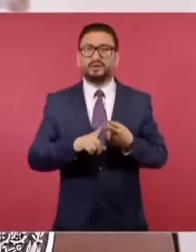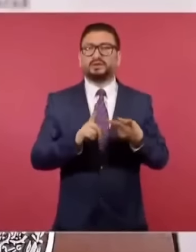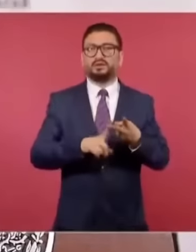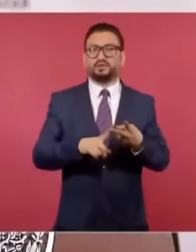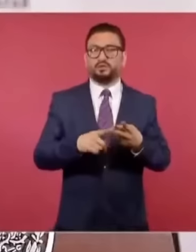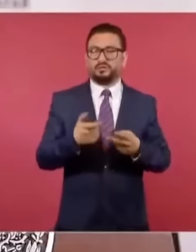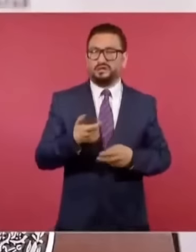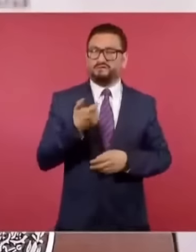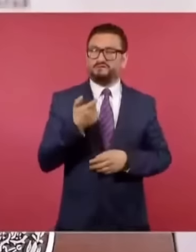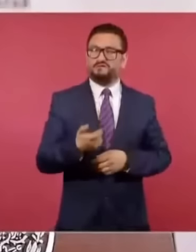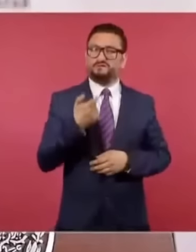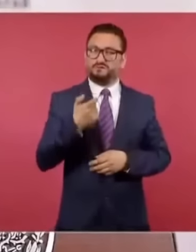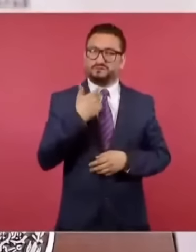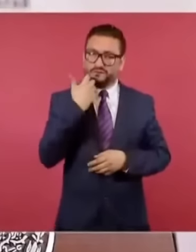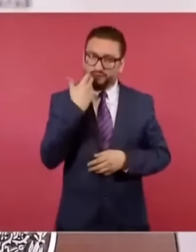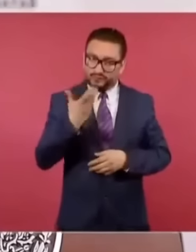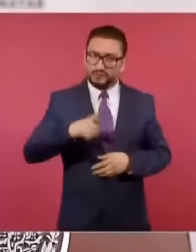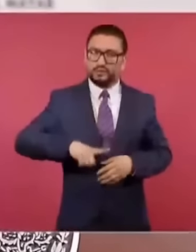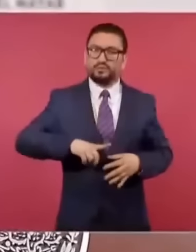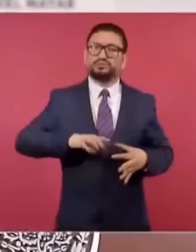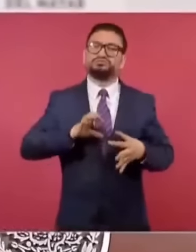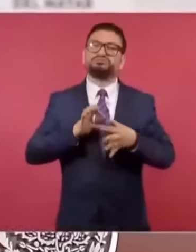jugosos contratos en el gobierno,